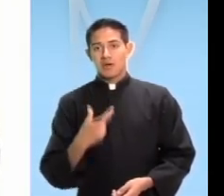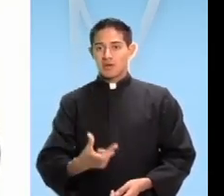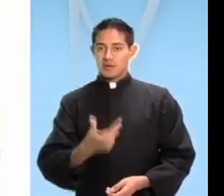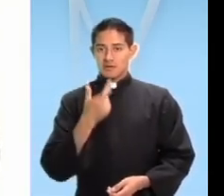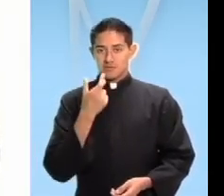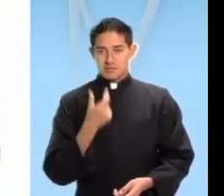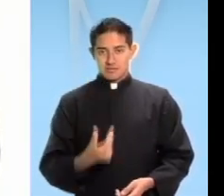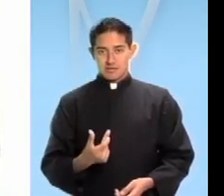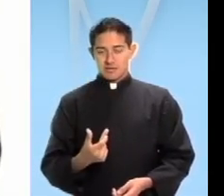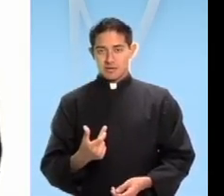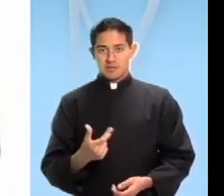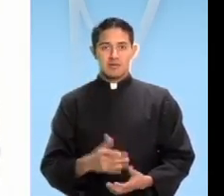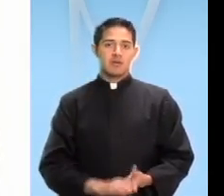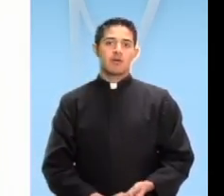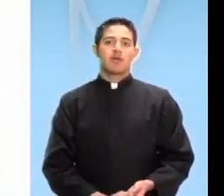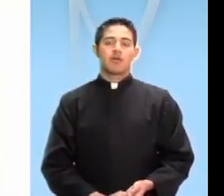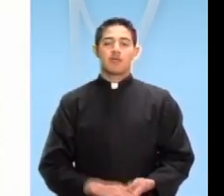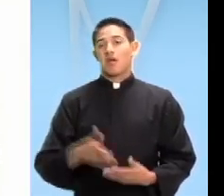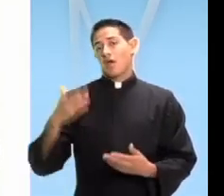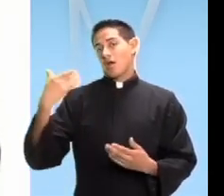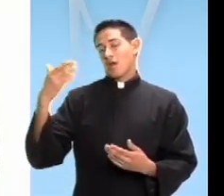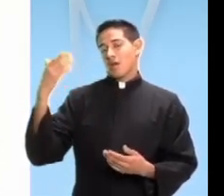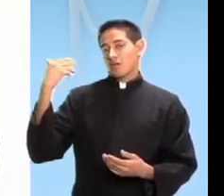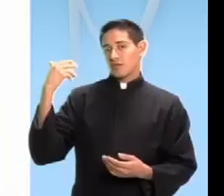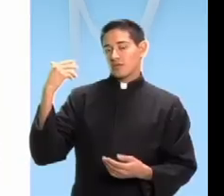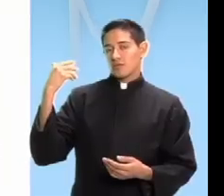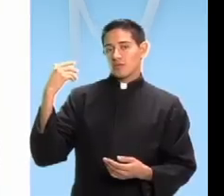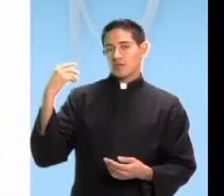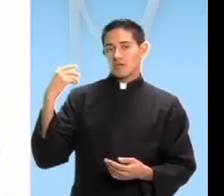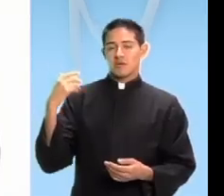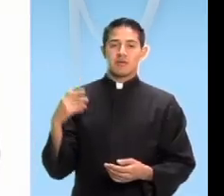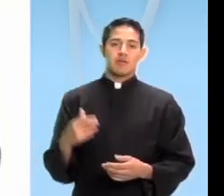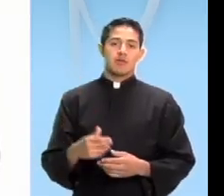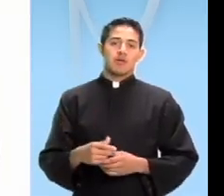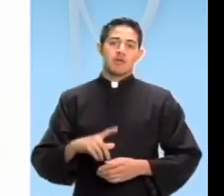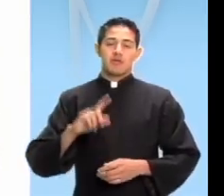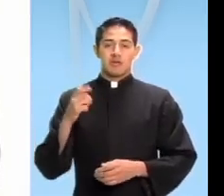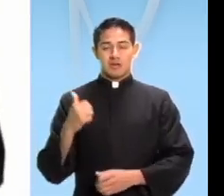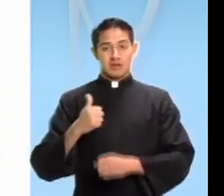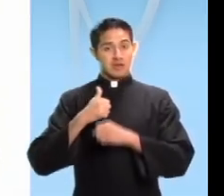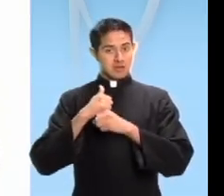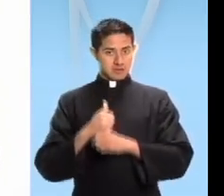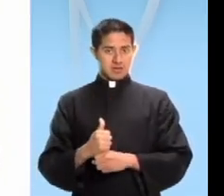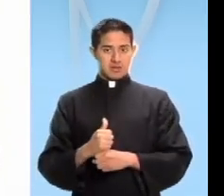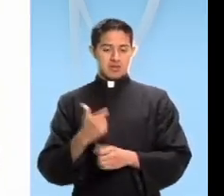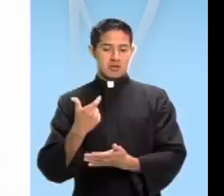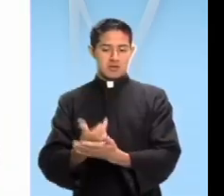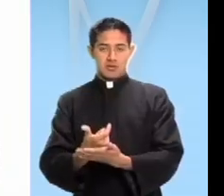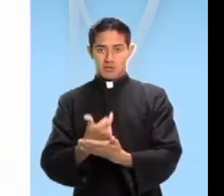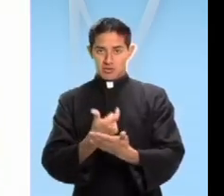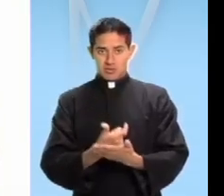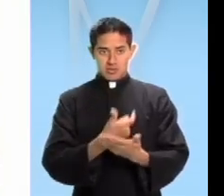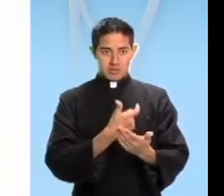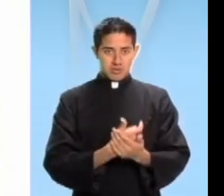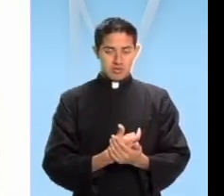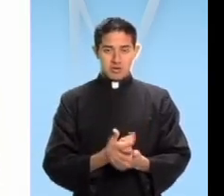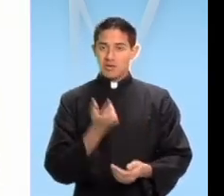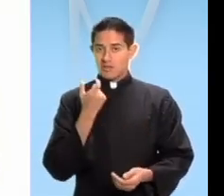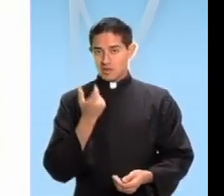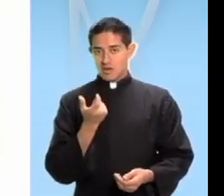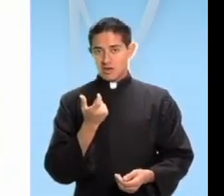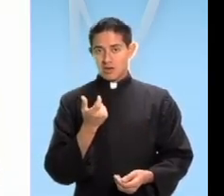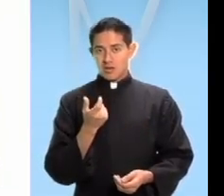aquel tiempo, ser jefe de publicanos significaba ser un traidor a la patria, porque